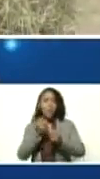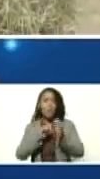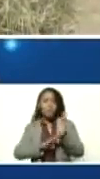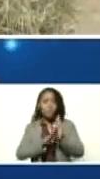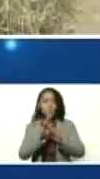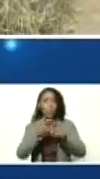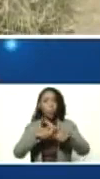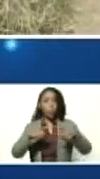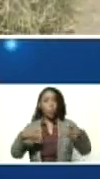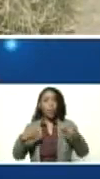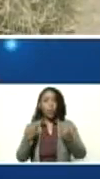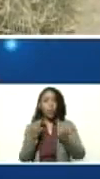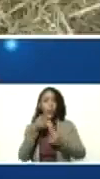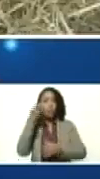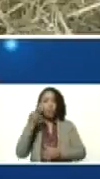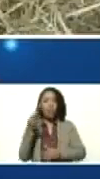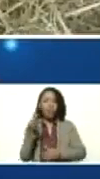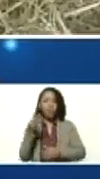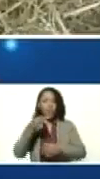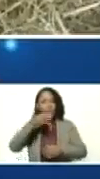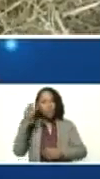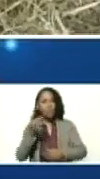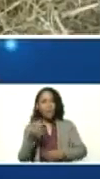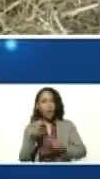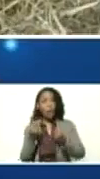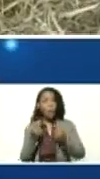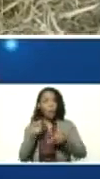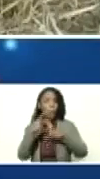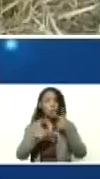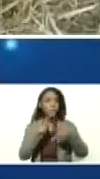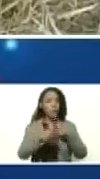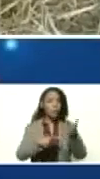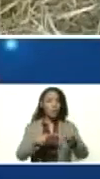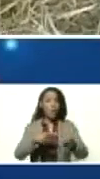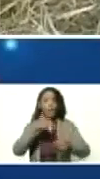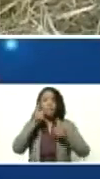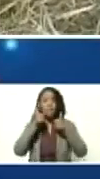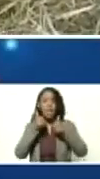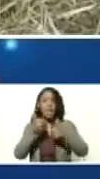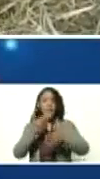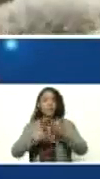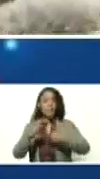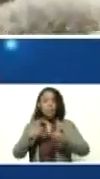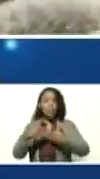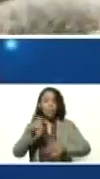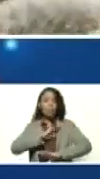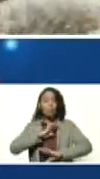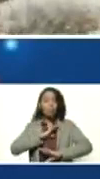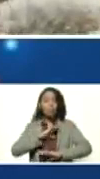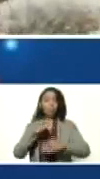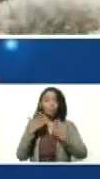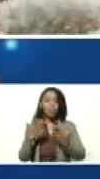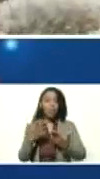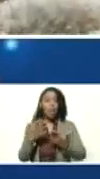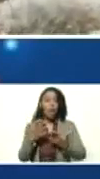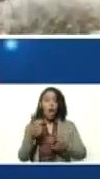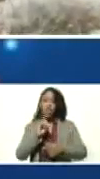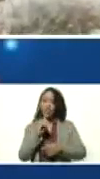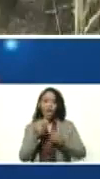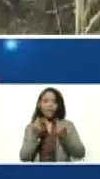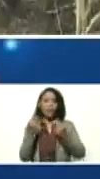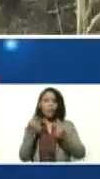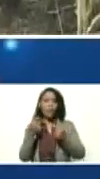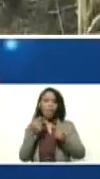real. La economía real es la economía productiva, la que produce bienes y servicios. No la economía especulativa.